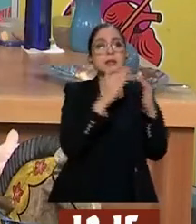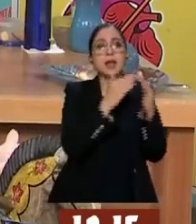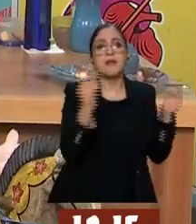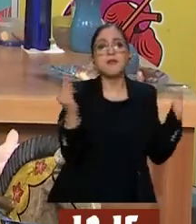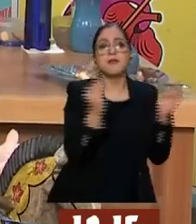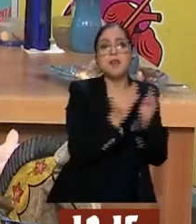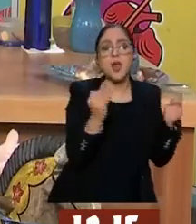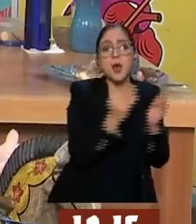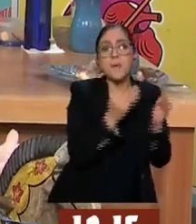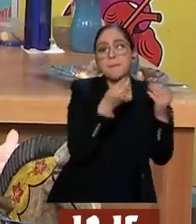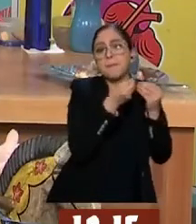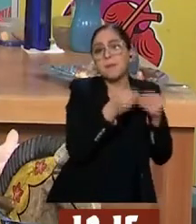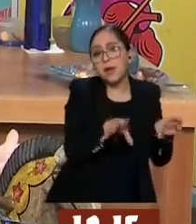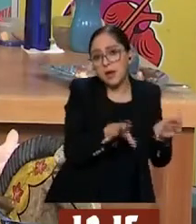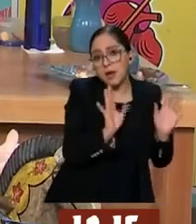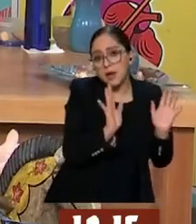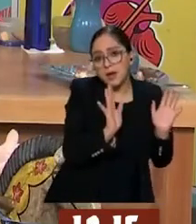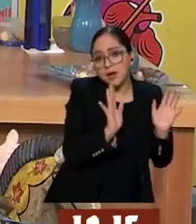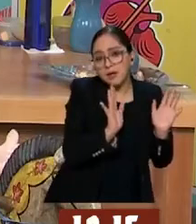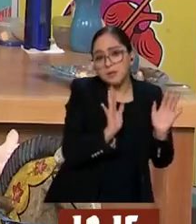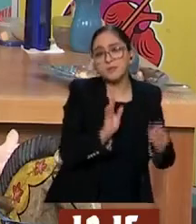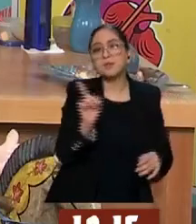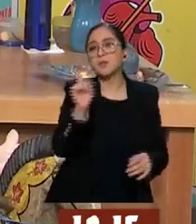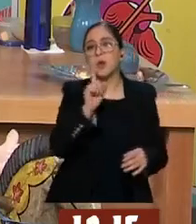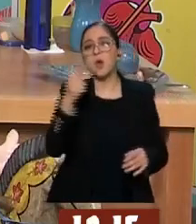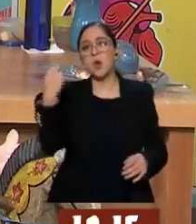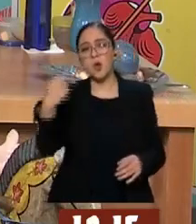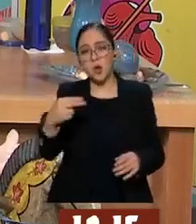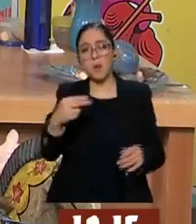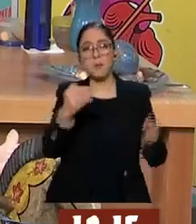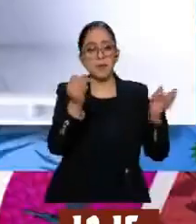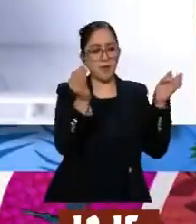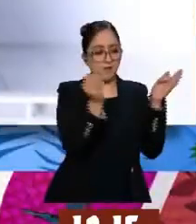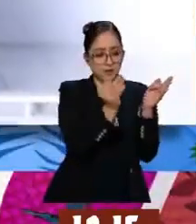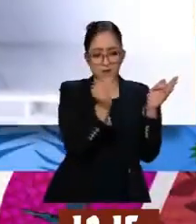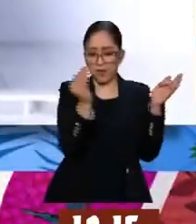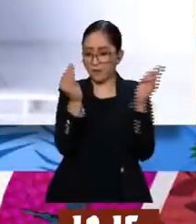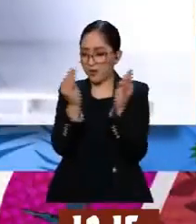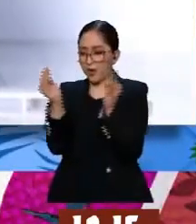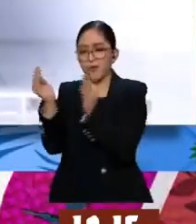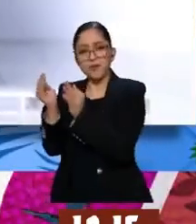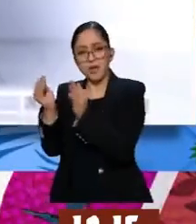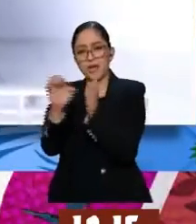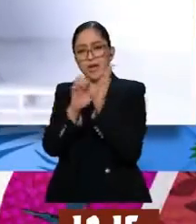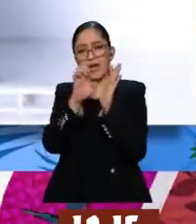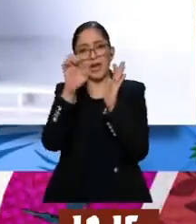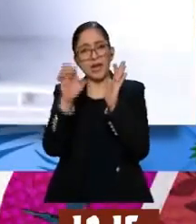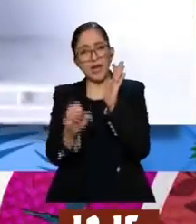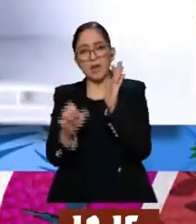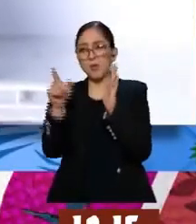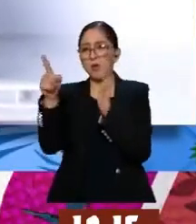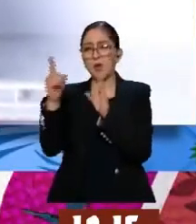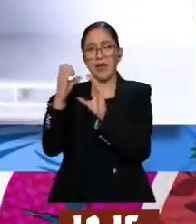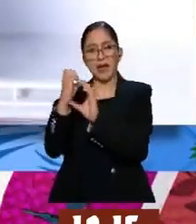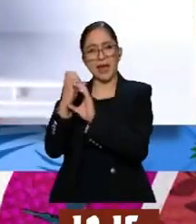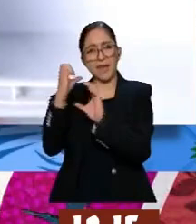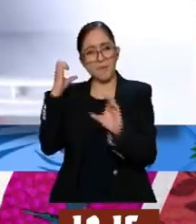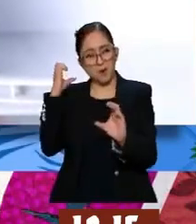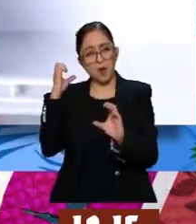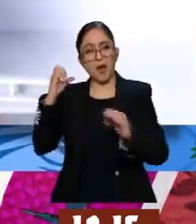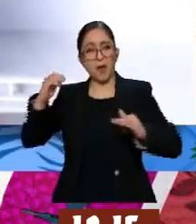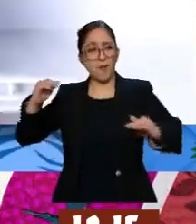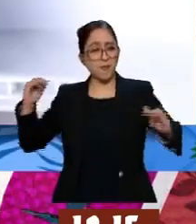Por eso es bien importante. Hay una cosa que se llama cadena de frío y es precisamente, prácticamente es un camioncito que está igual congelado